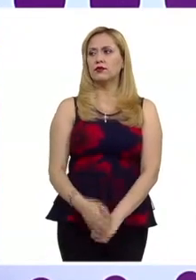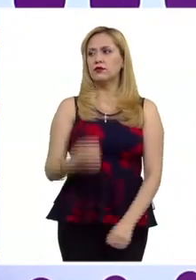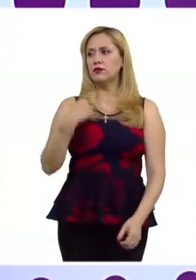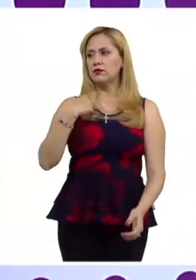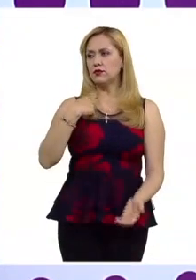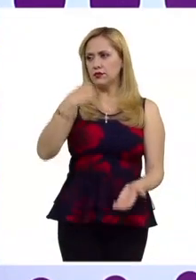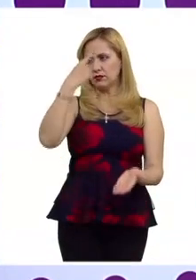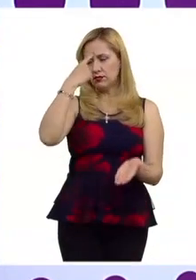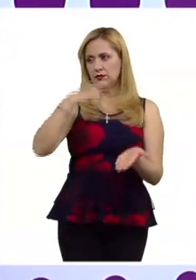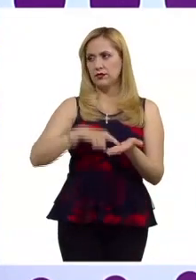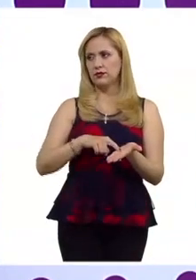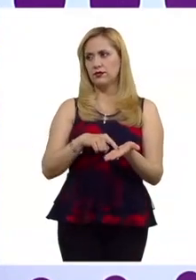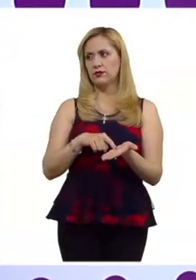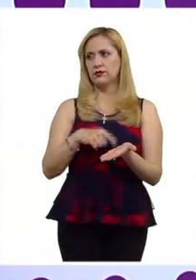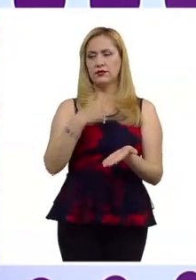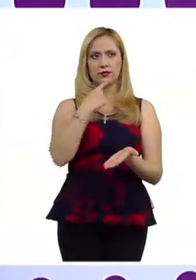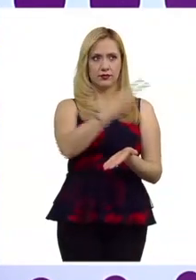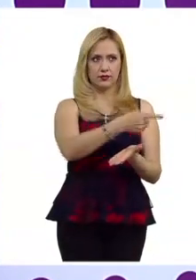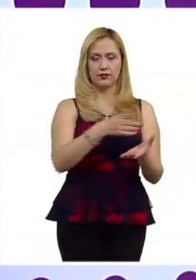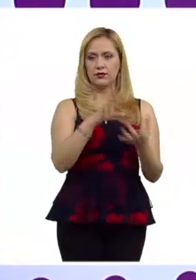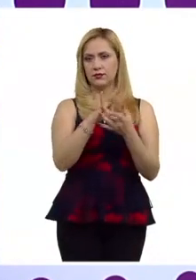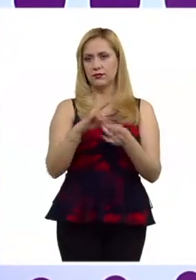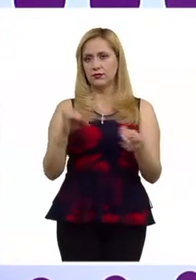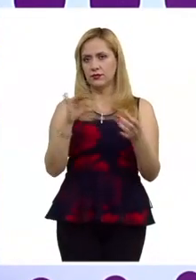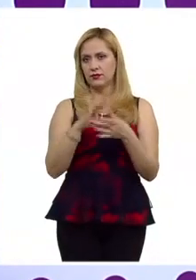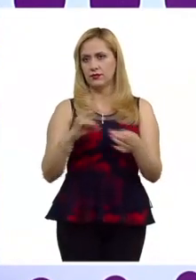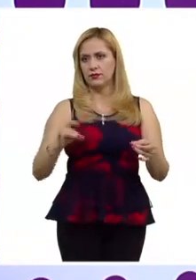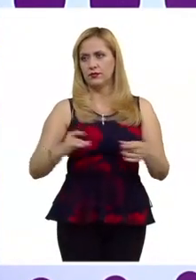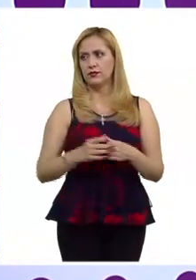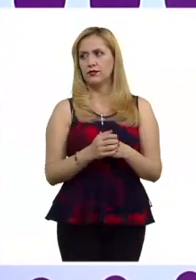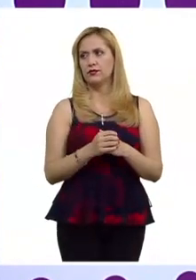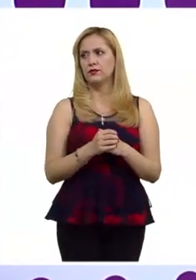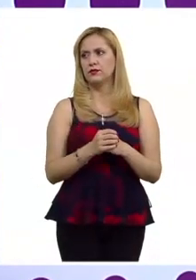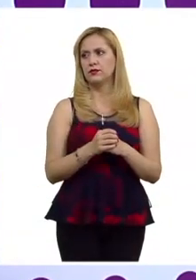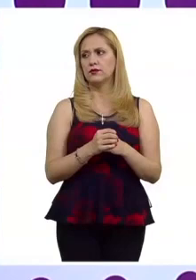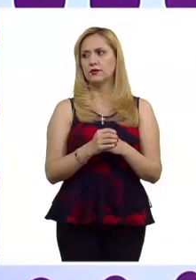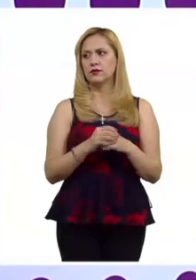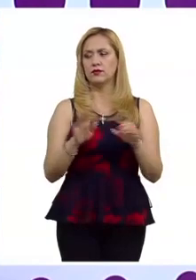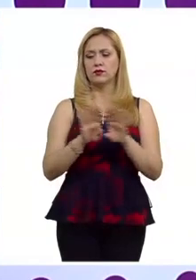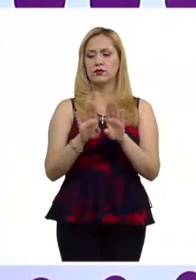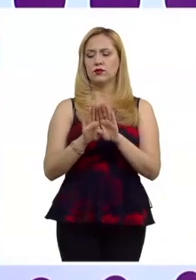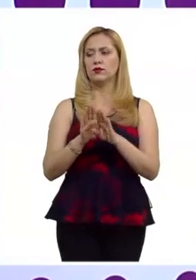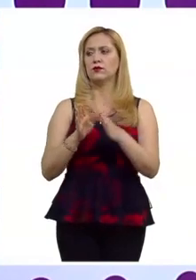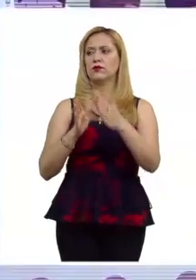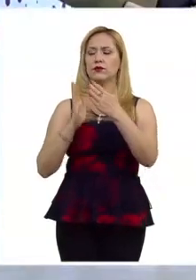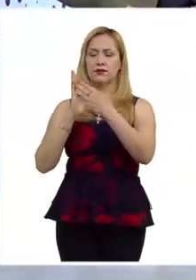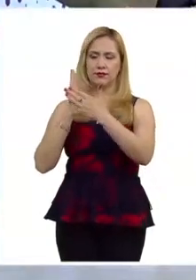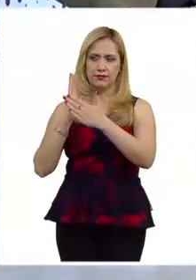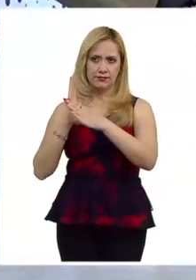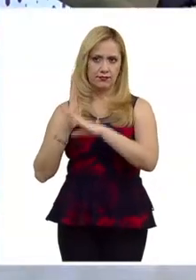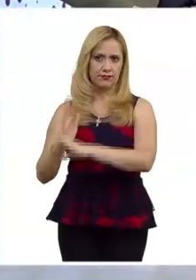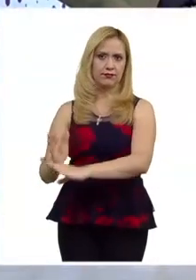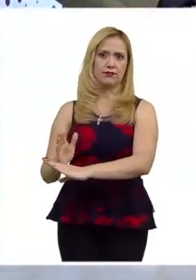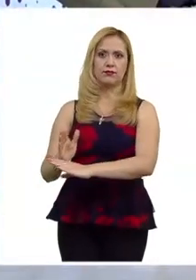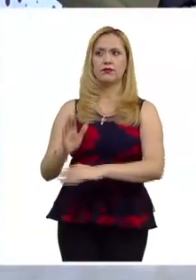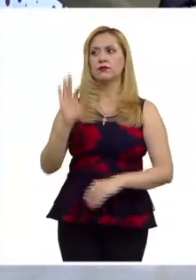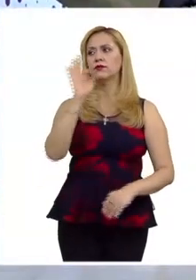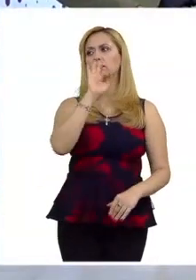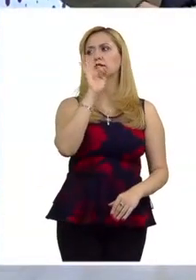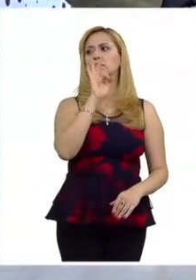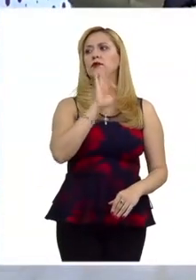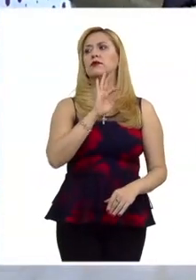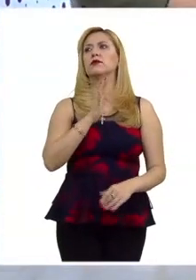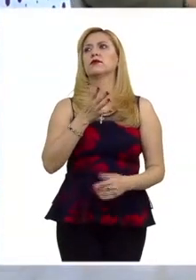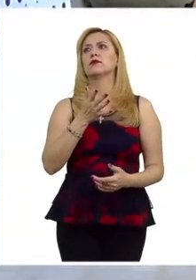que Leopoldo ya habló de contrarrestar este discurso. O sea, si hay un